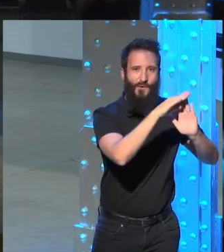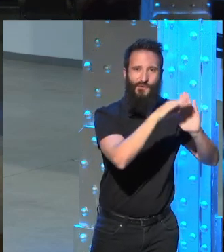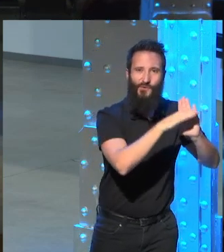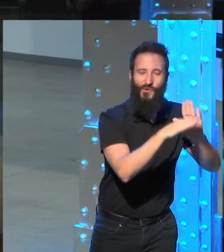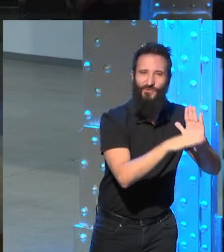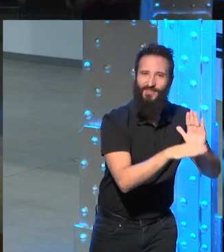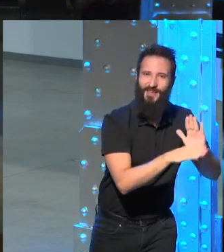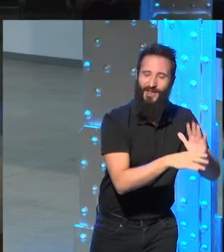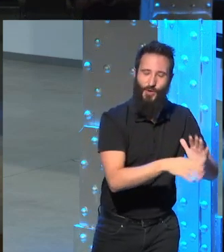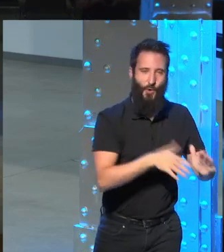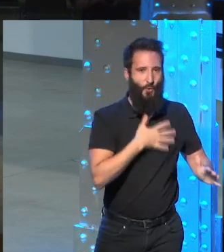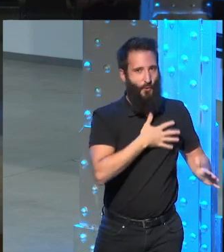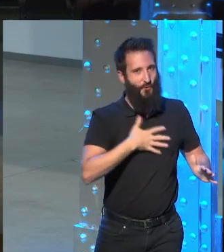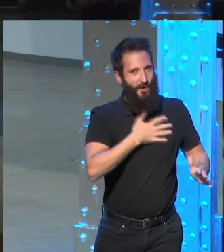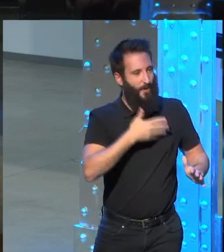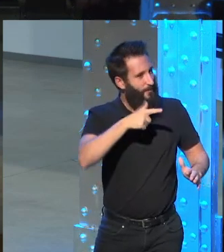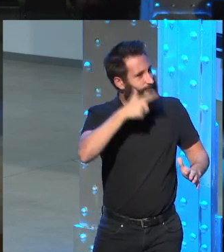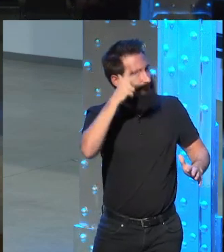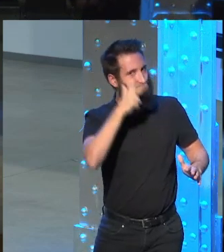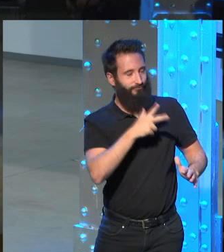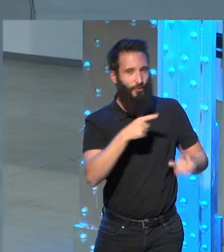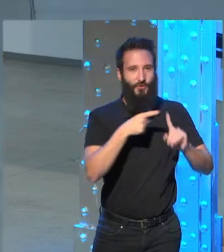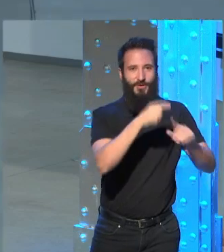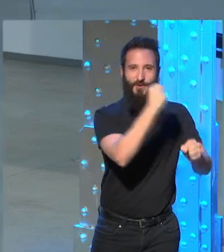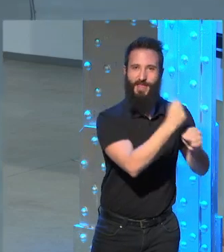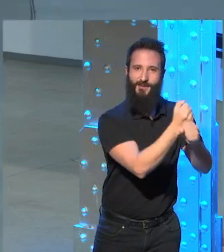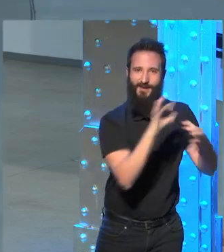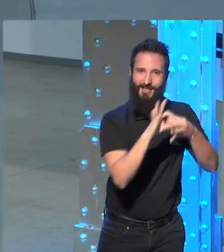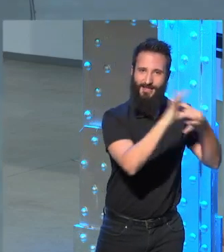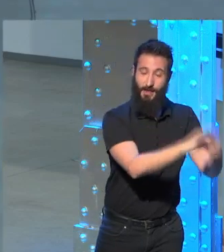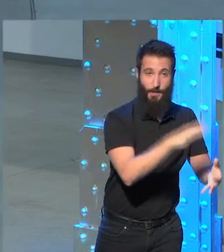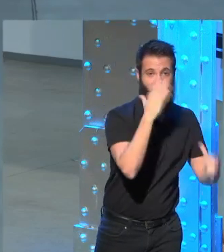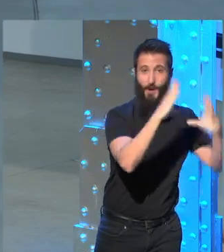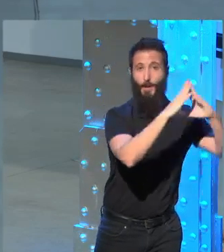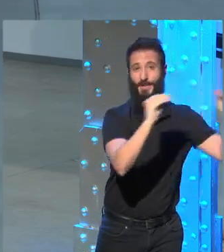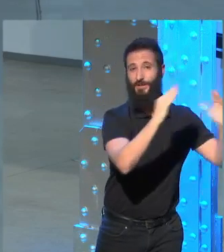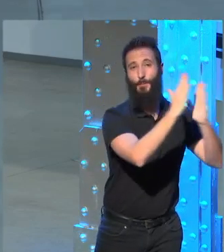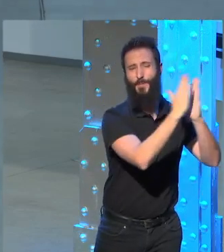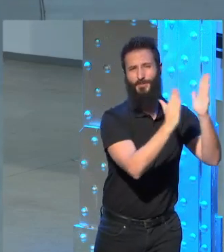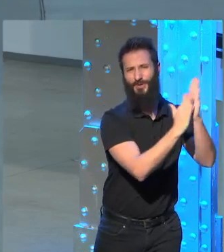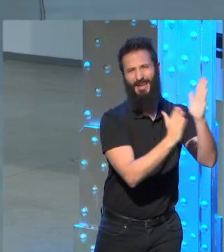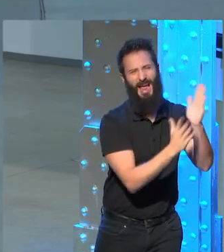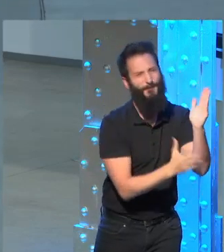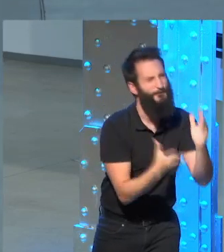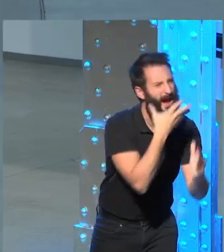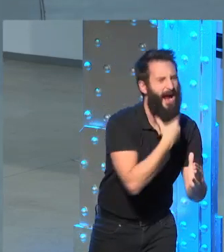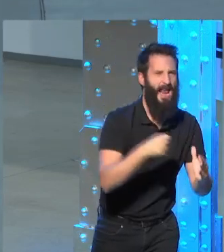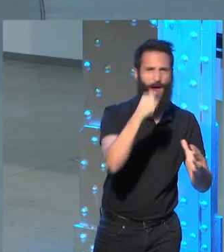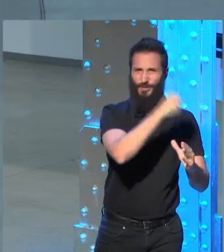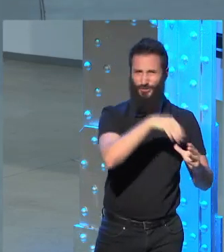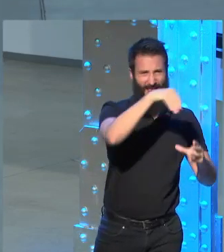privilegiadas para su trabajo. Princeton tiene una biblioteca realmente maravillosa.